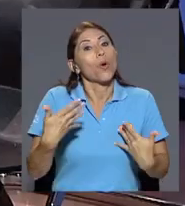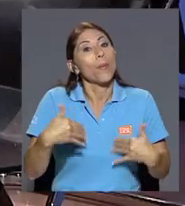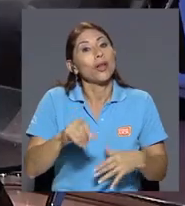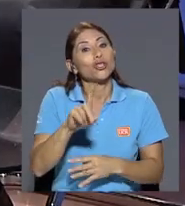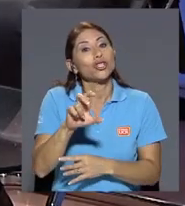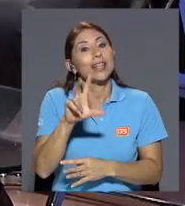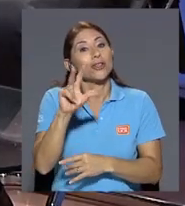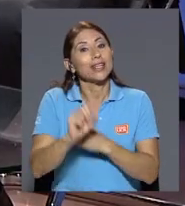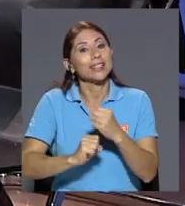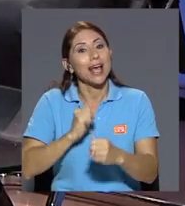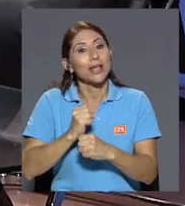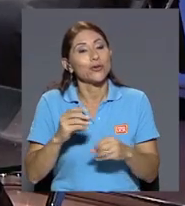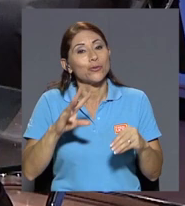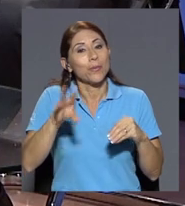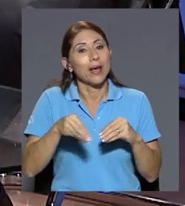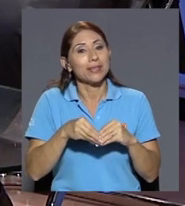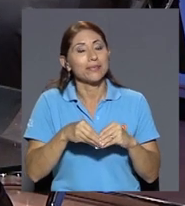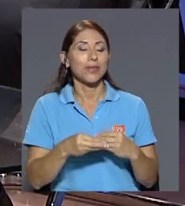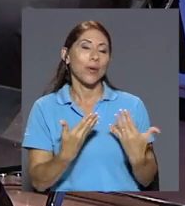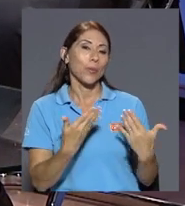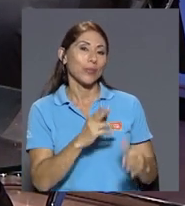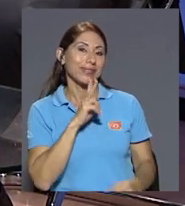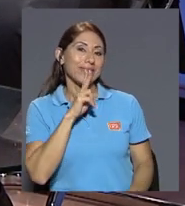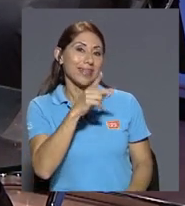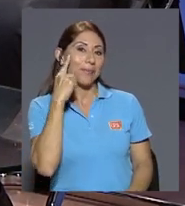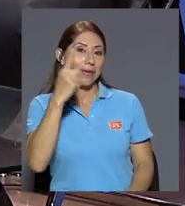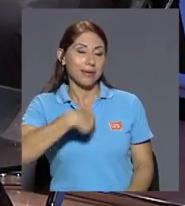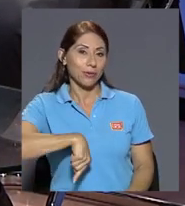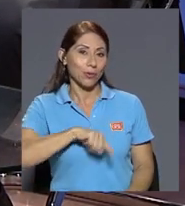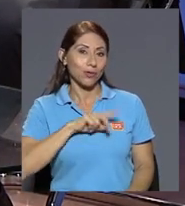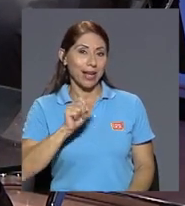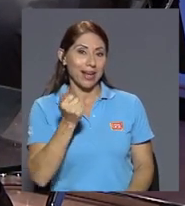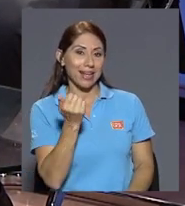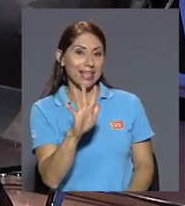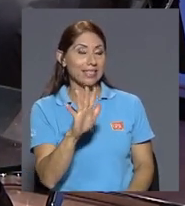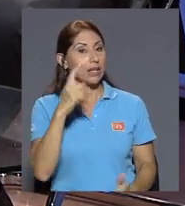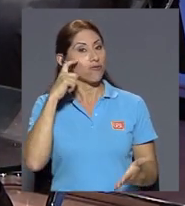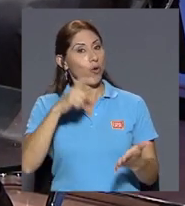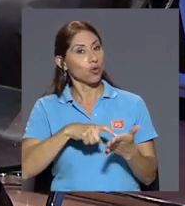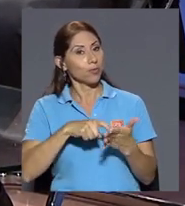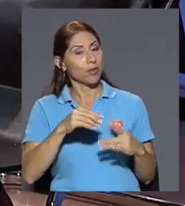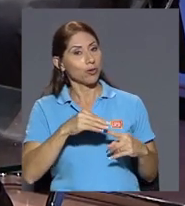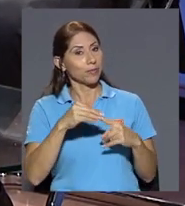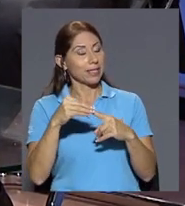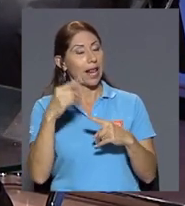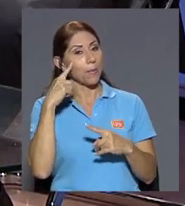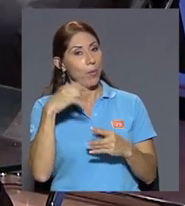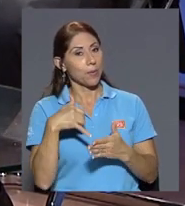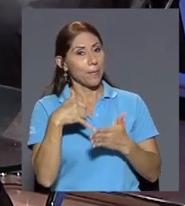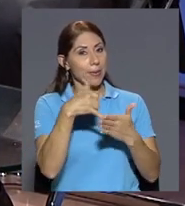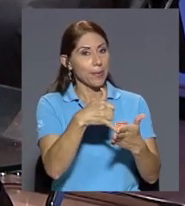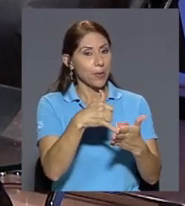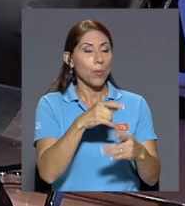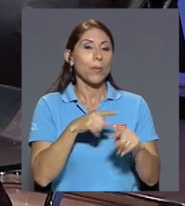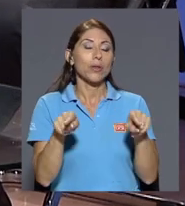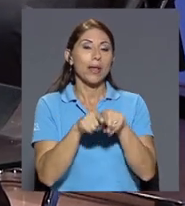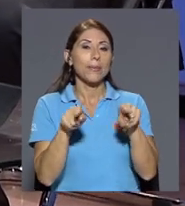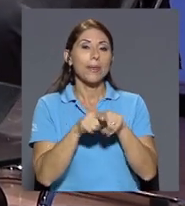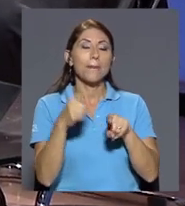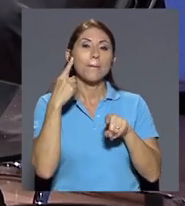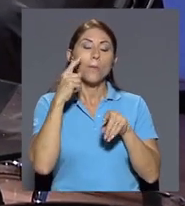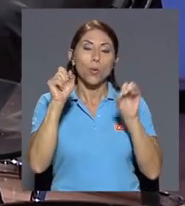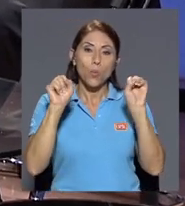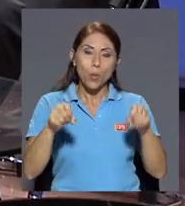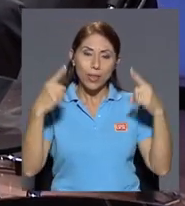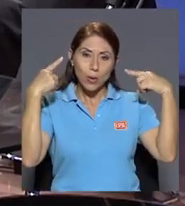más pues don Rodolfo verdaderamente para nosotros en Canal 15 un reconocimiento muy especial por este premio que usted recibe pero además por hacer posible